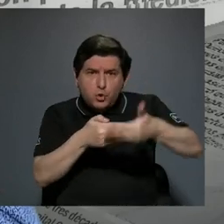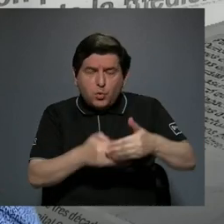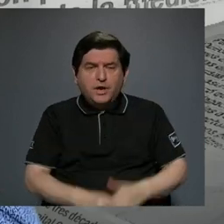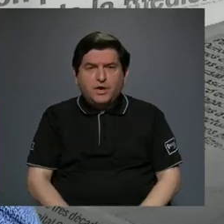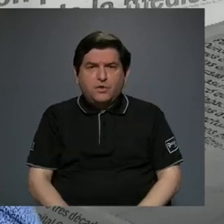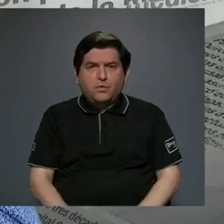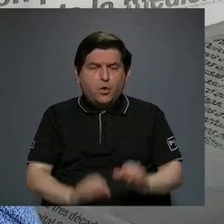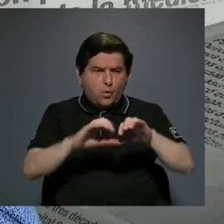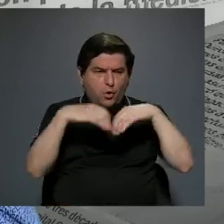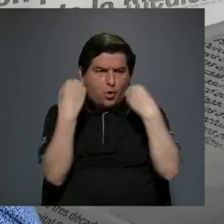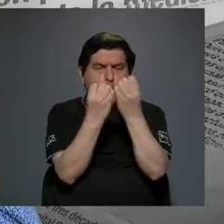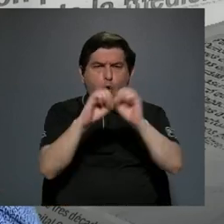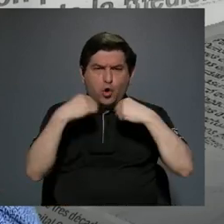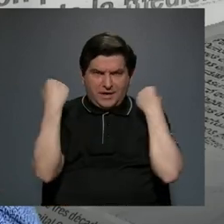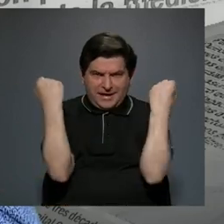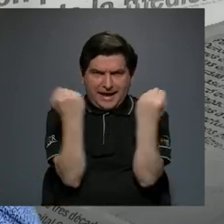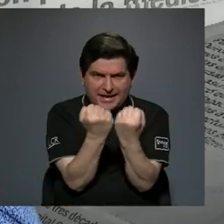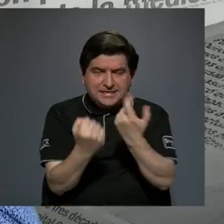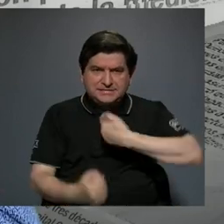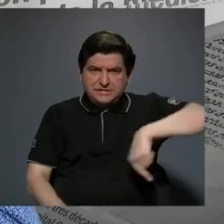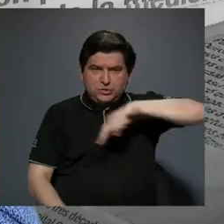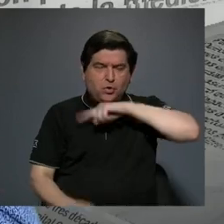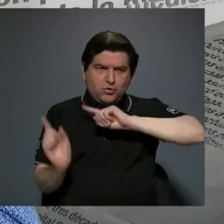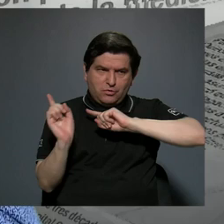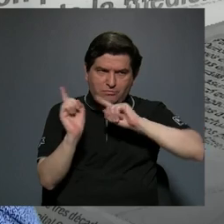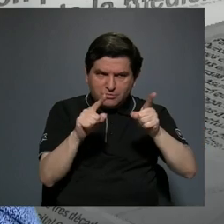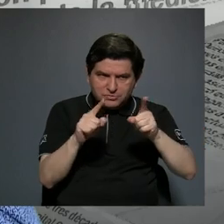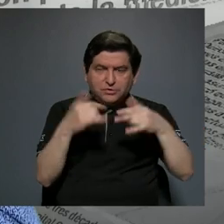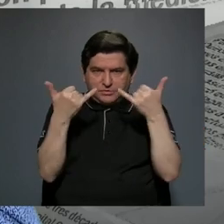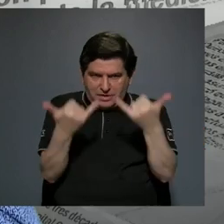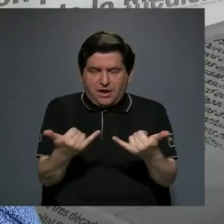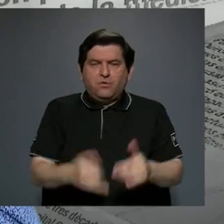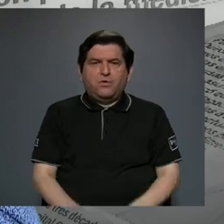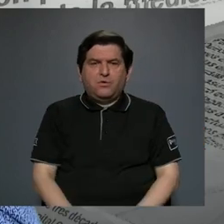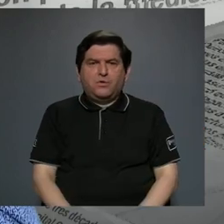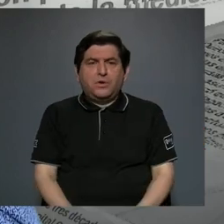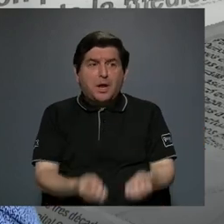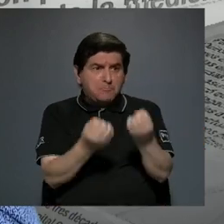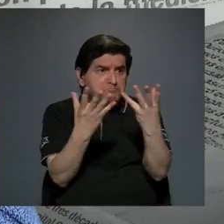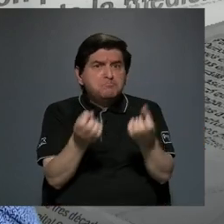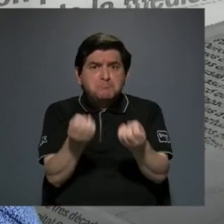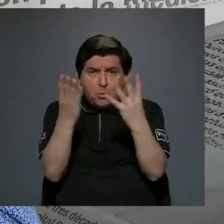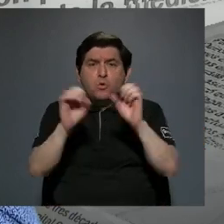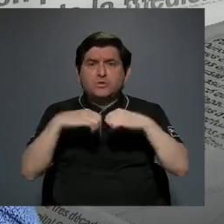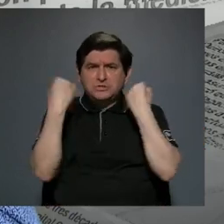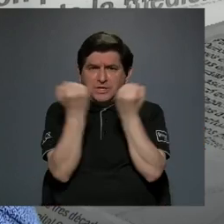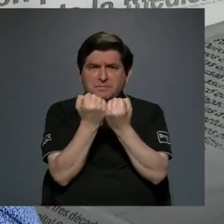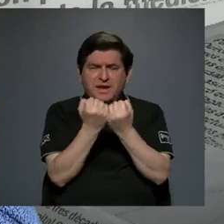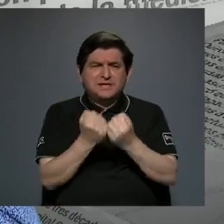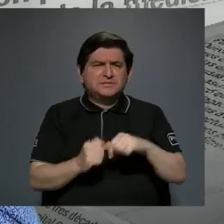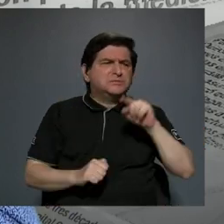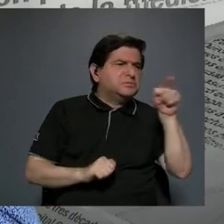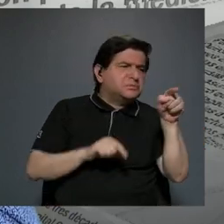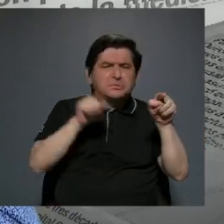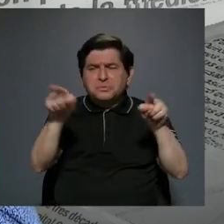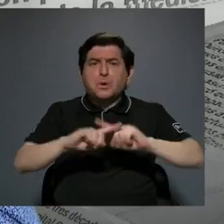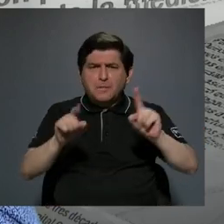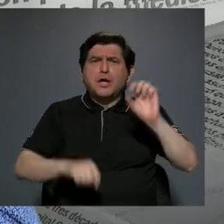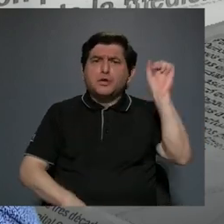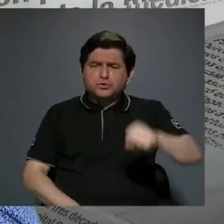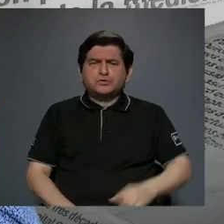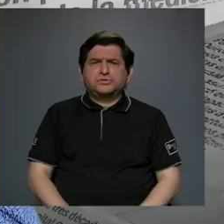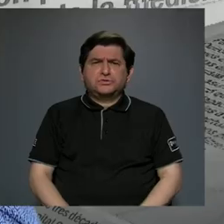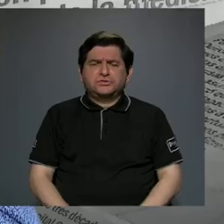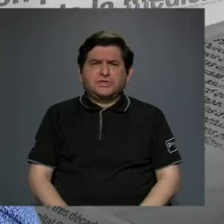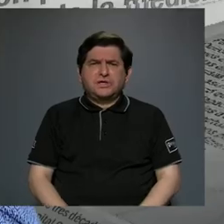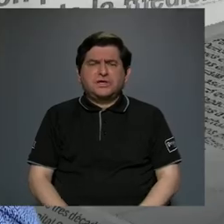organización sindical, que es a donde nosotros vamos, hoy día hay bastantes sindicatos dispersos, pero bastantes sindicatos, están